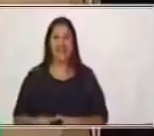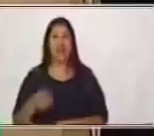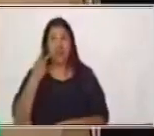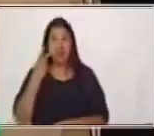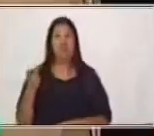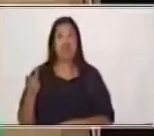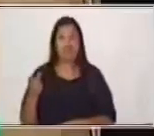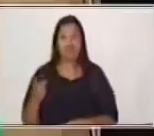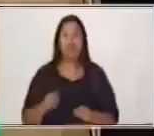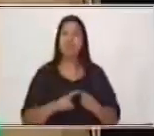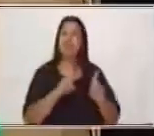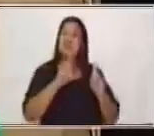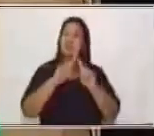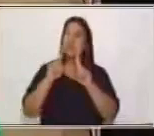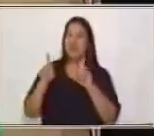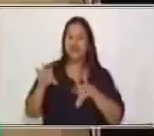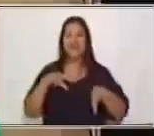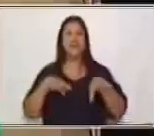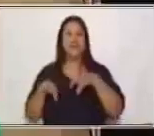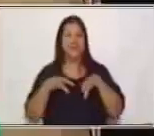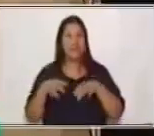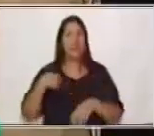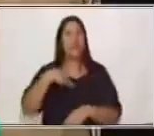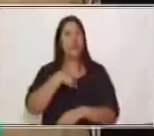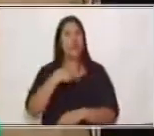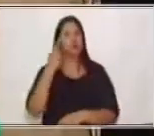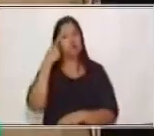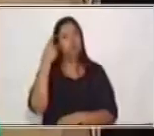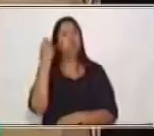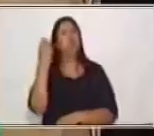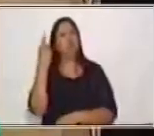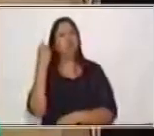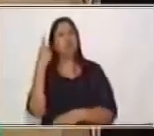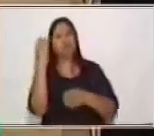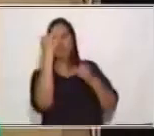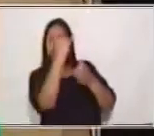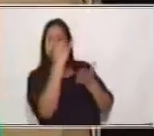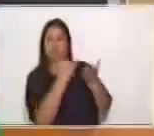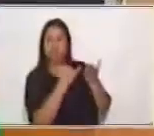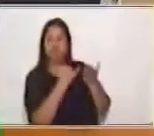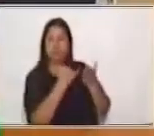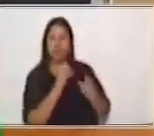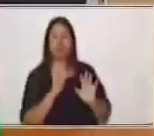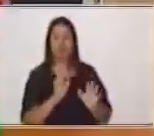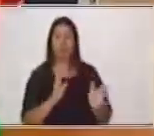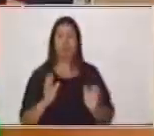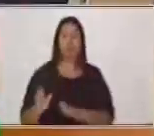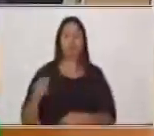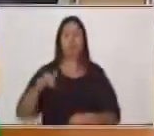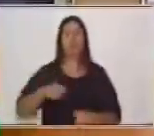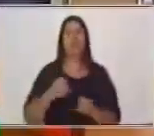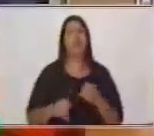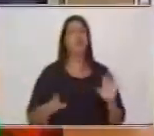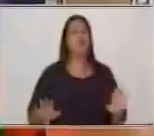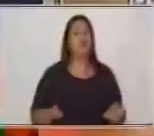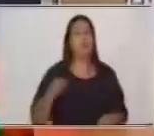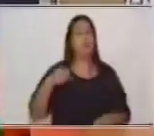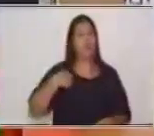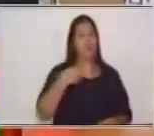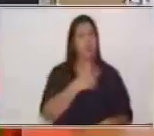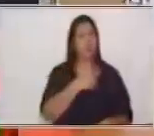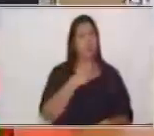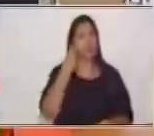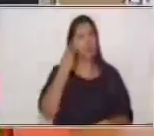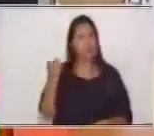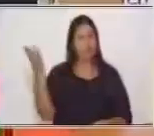diferentes actividades para poder interpretar imágenes. Para ir concluyendo, quiero que observes esta tira